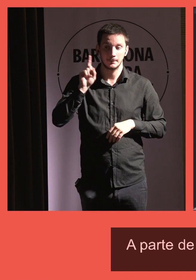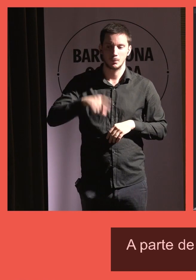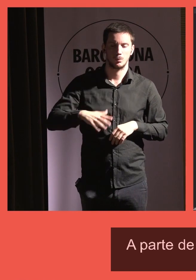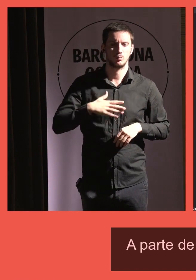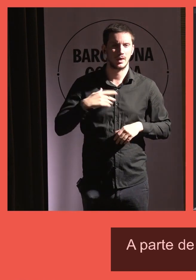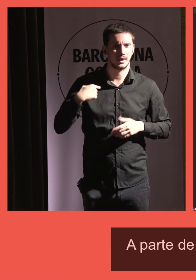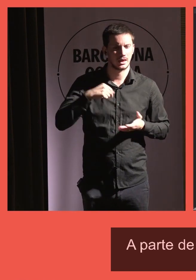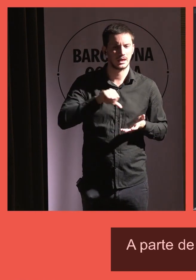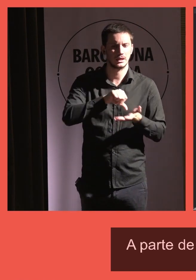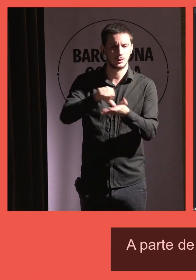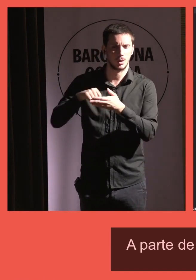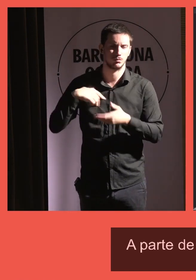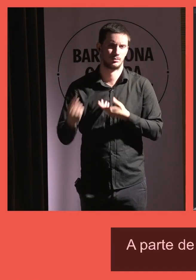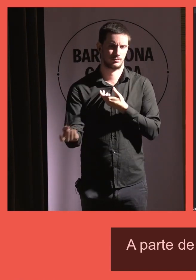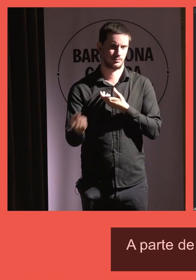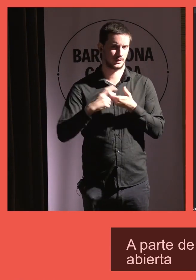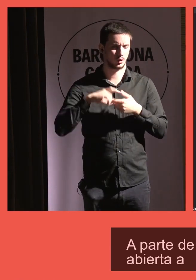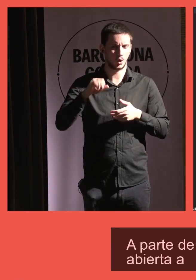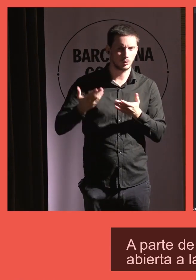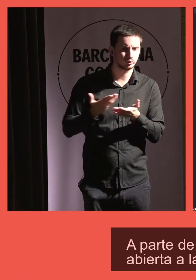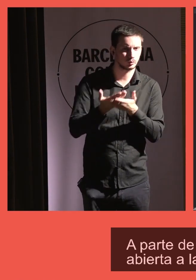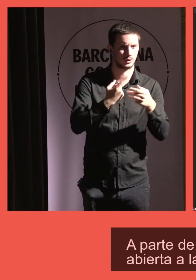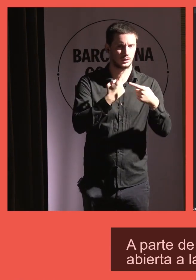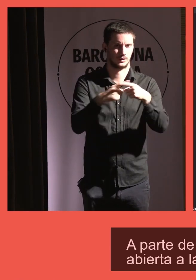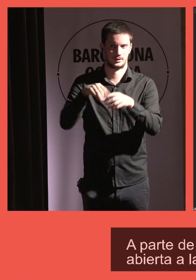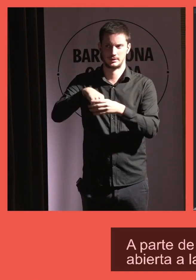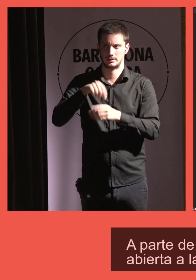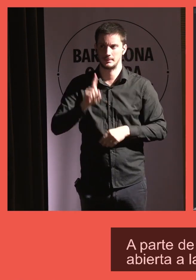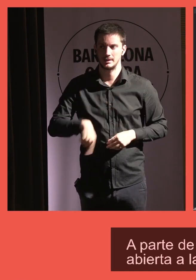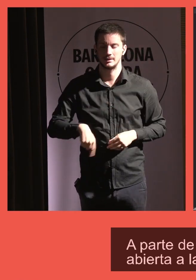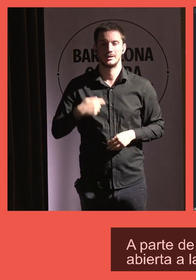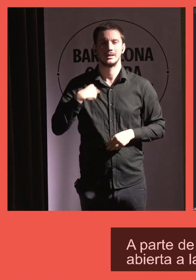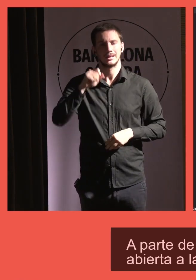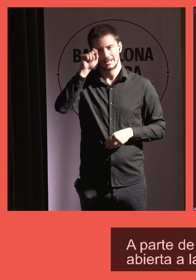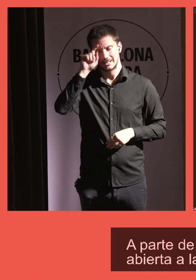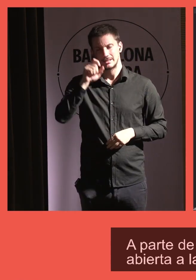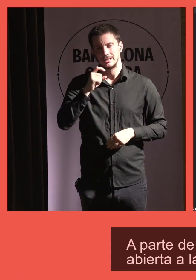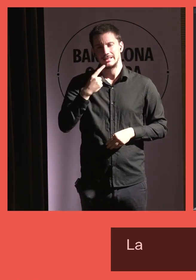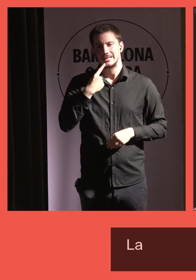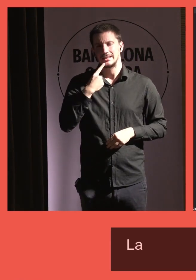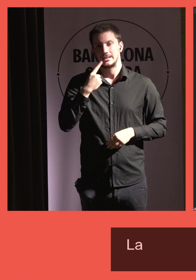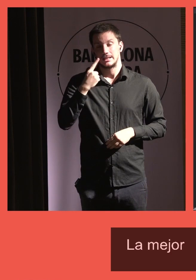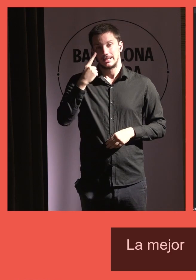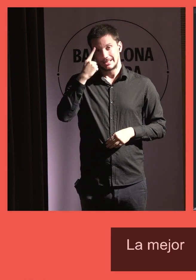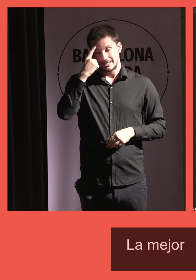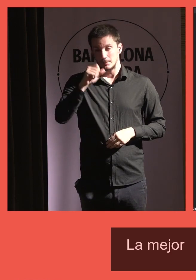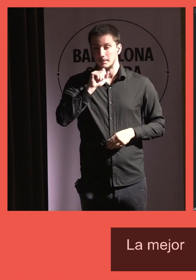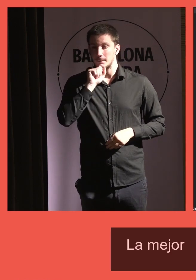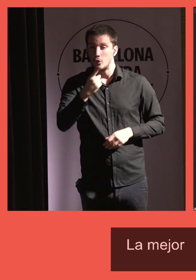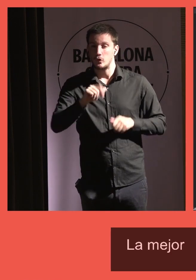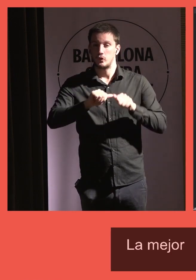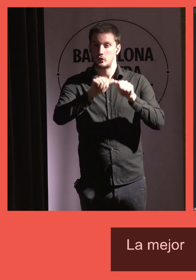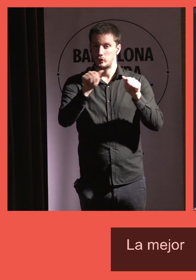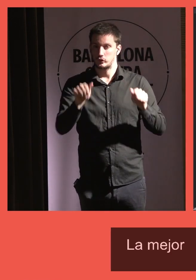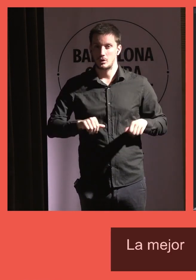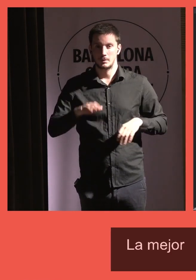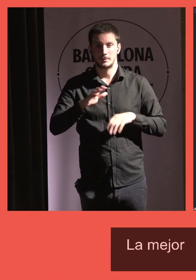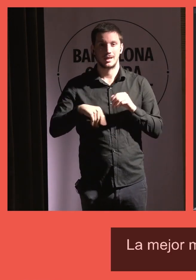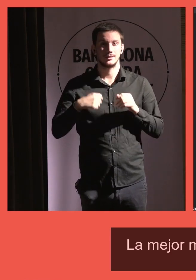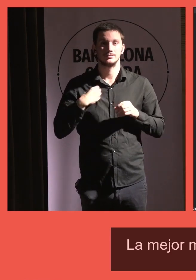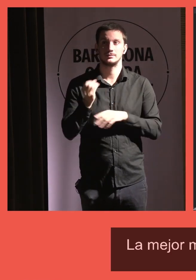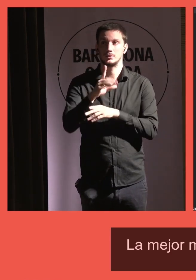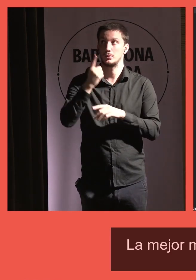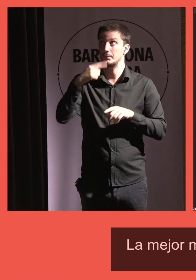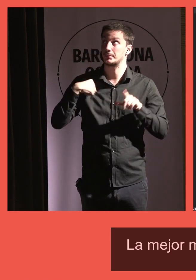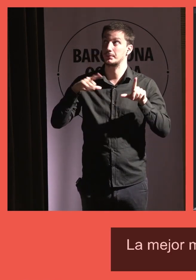participación y a otras sugerencias. Yo como creo que la mejor manera de comunicar es una imagen, un vídeo, tenía un vídeo preparado,